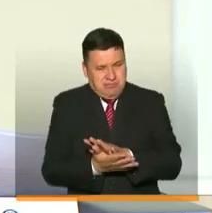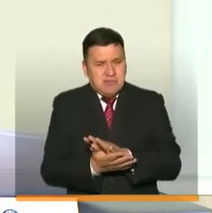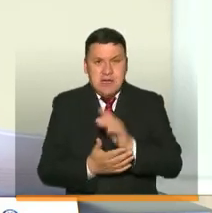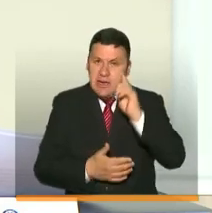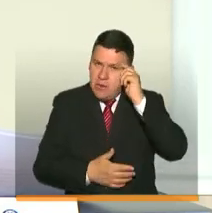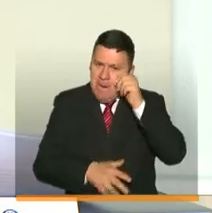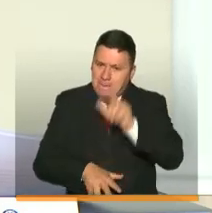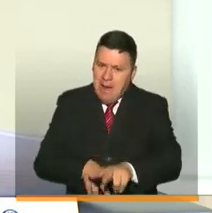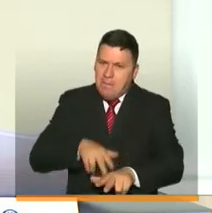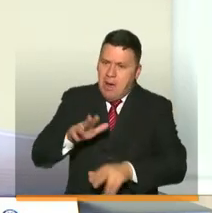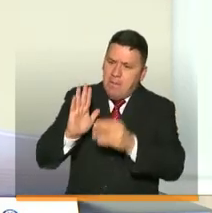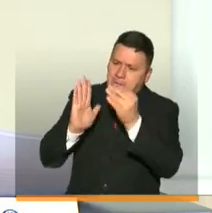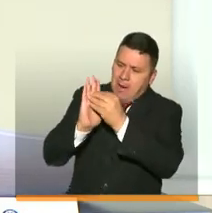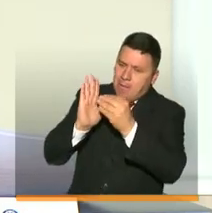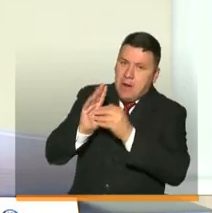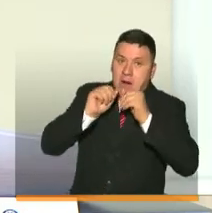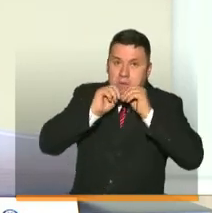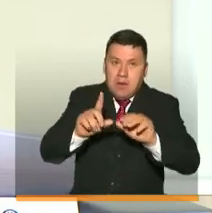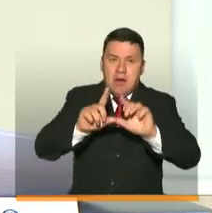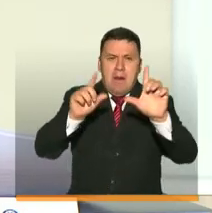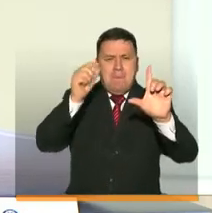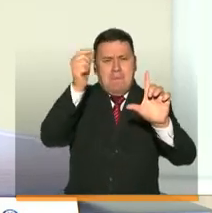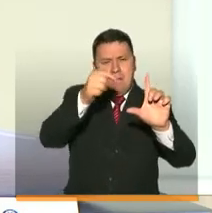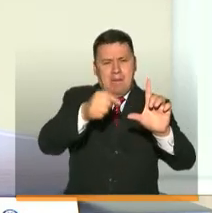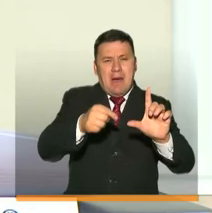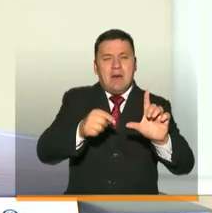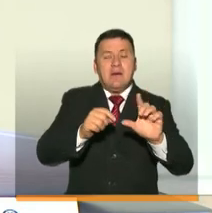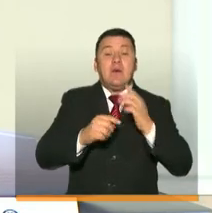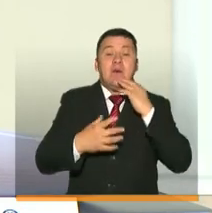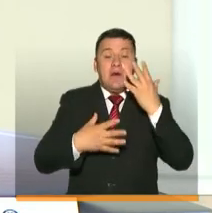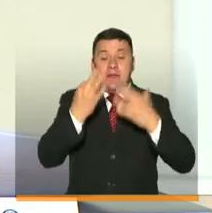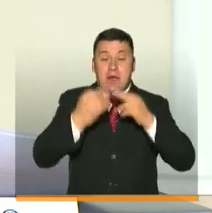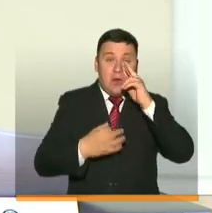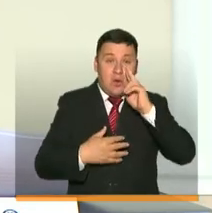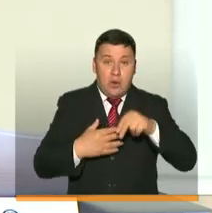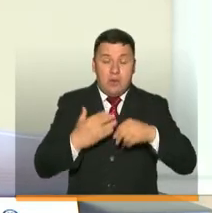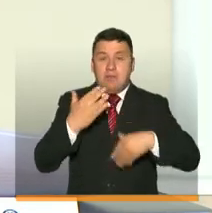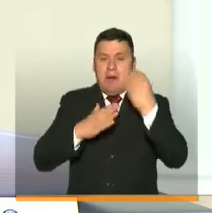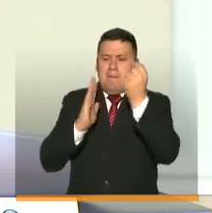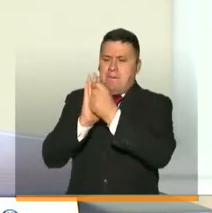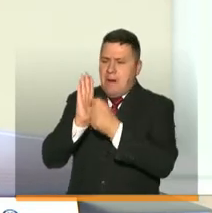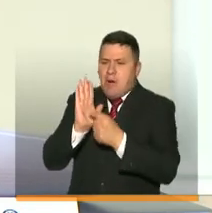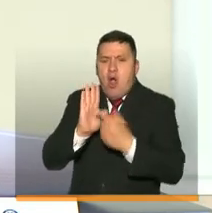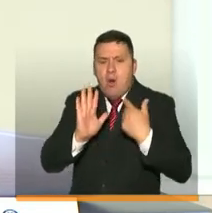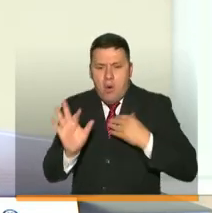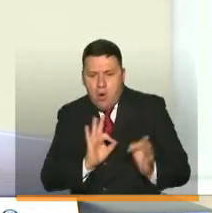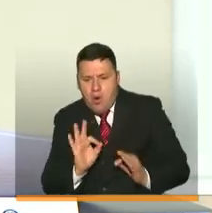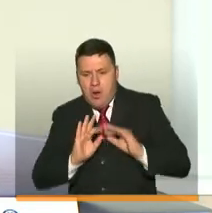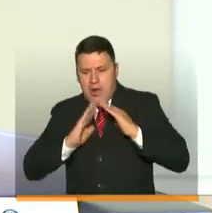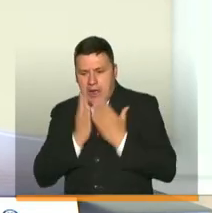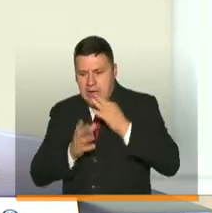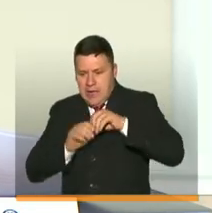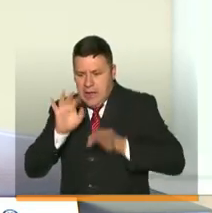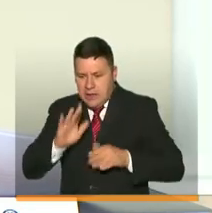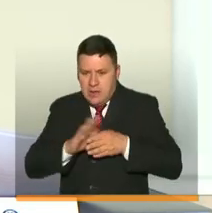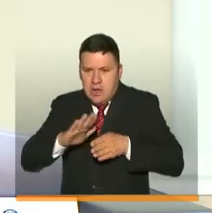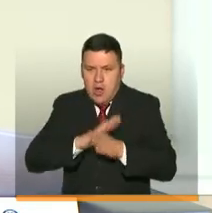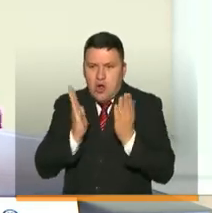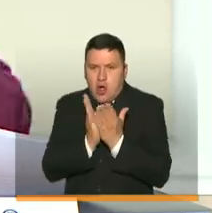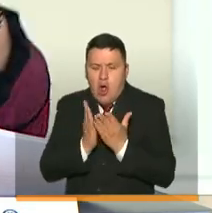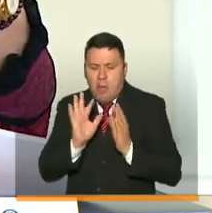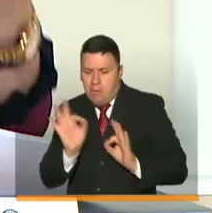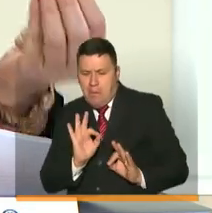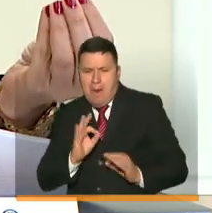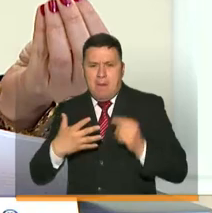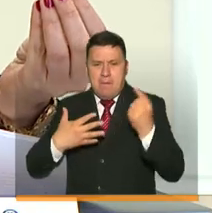los pasos en que estamos. Publicamos los lineamientos el día 13 de junio. Lineamientos para prepararnos, pero para prepararnos con escucha activa